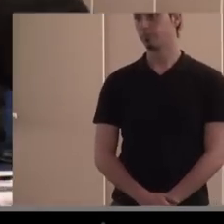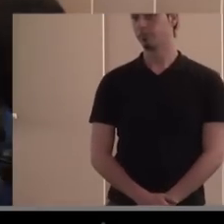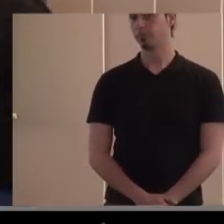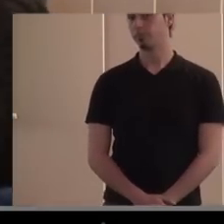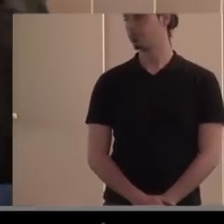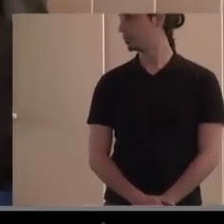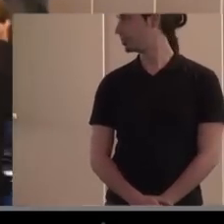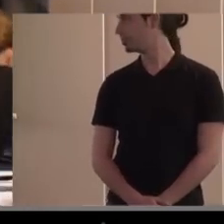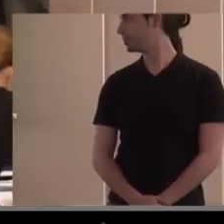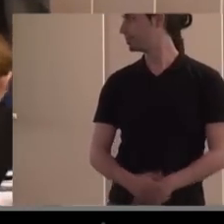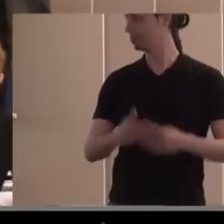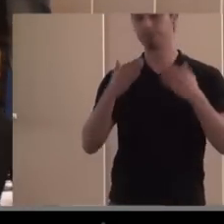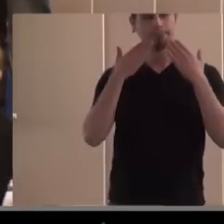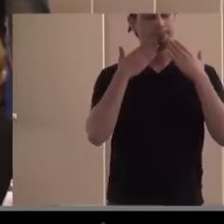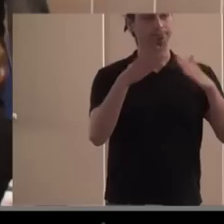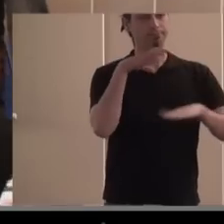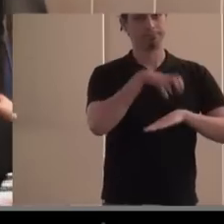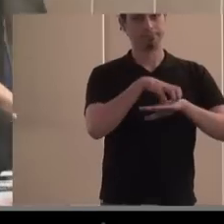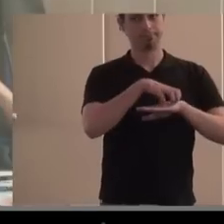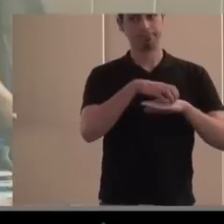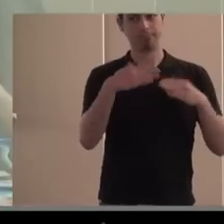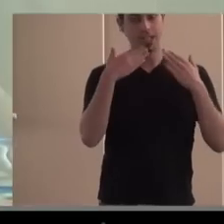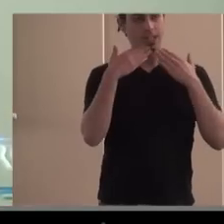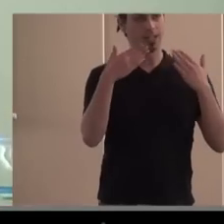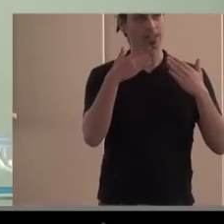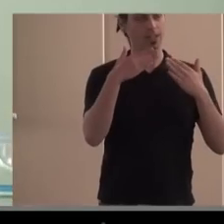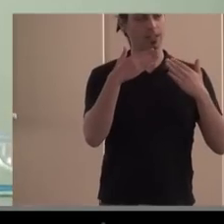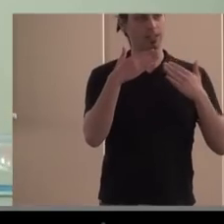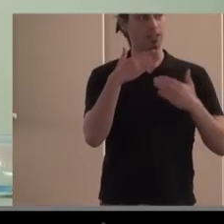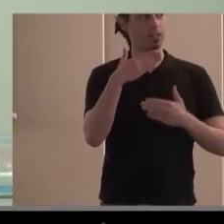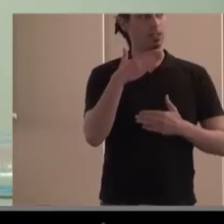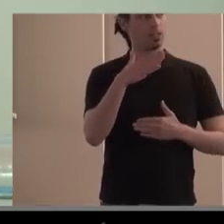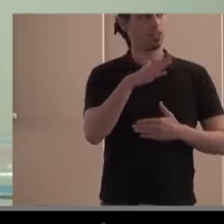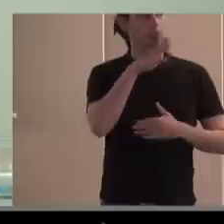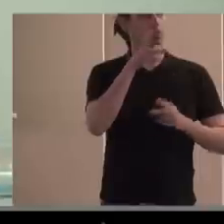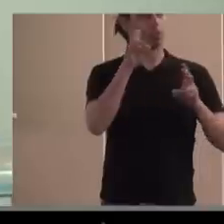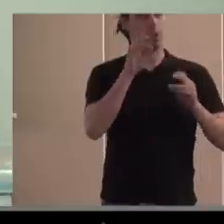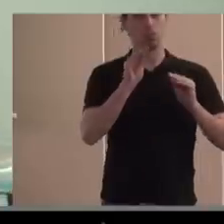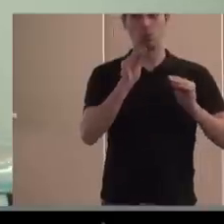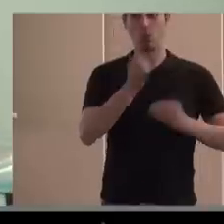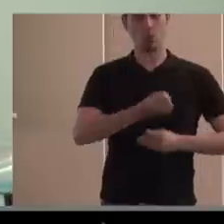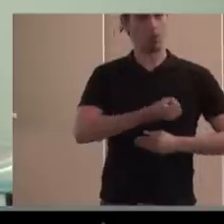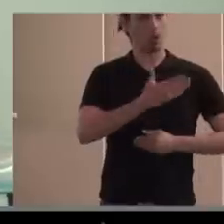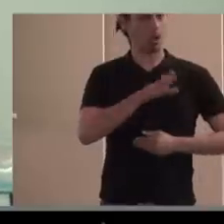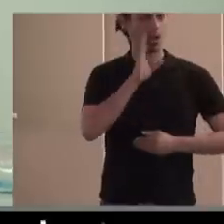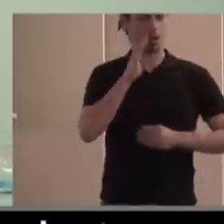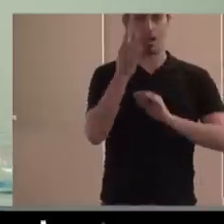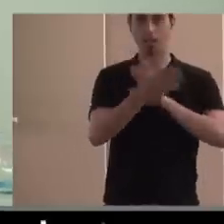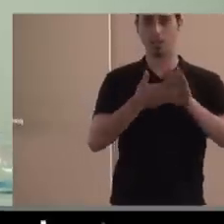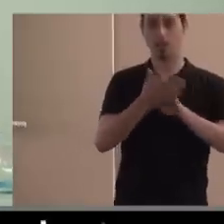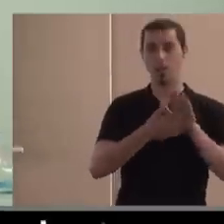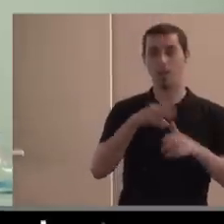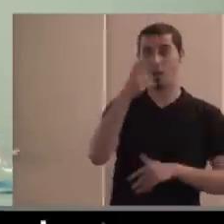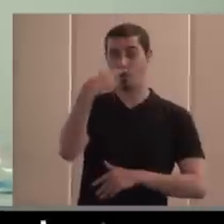Pues muchísimas gracias Luis, efectivamente nacemos de la necesidad y no de la vocación y de la necesidad que surge la ONCE y su